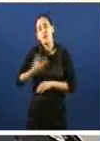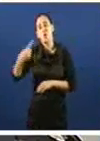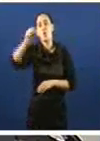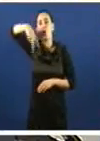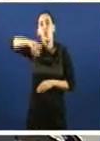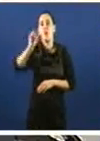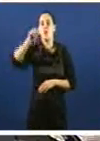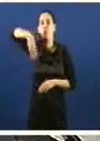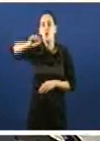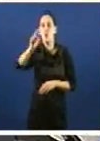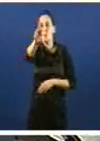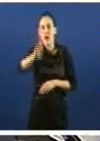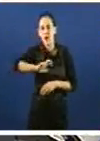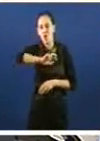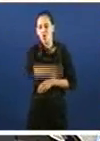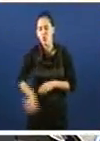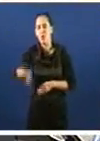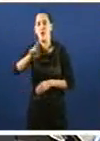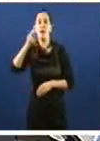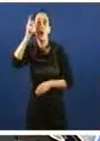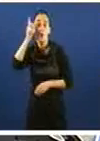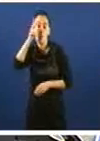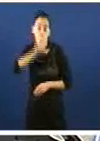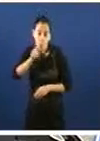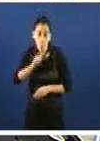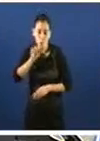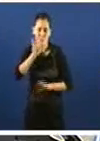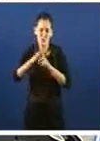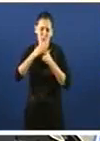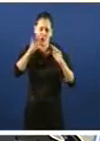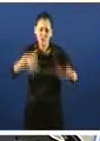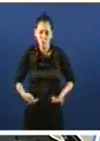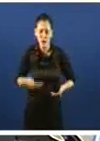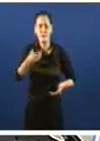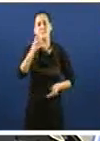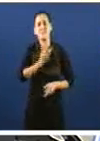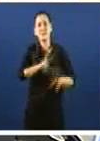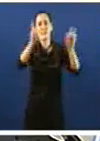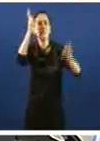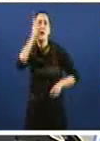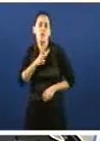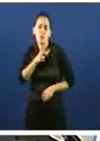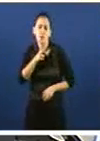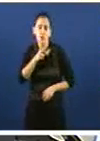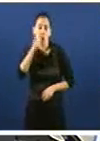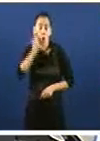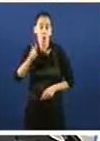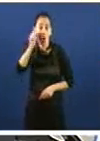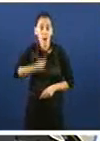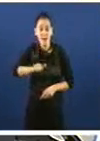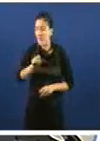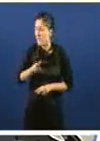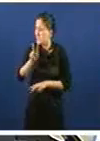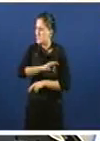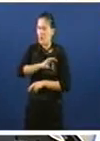bellos pousos do cacharrismo na Deputación de Lugo, a situación actual do baltarismo en Ourense. Que pasa, señor presidente, no